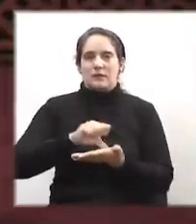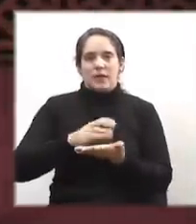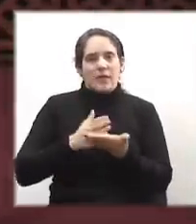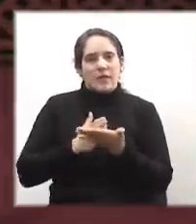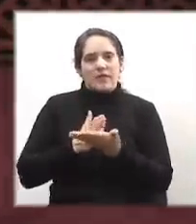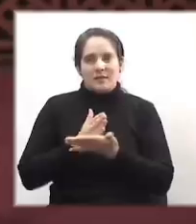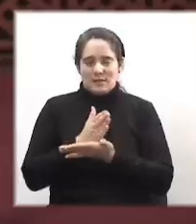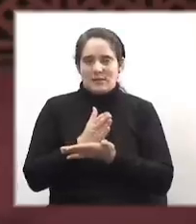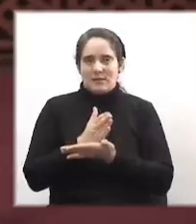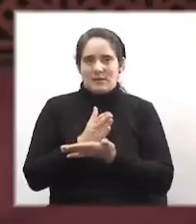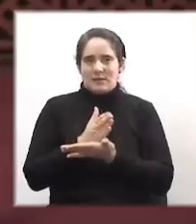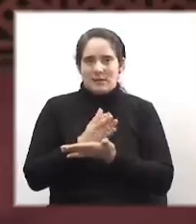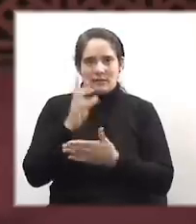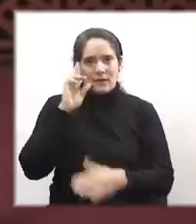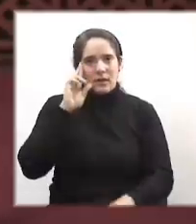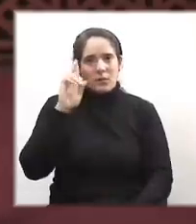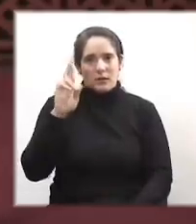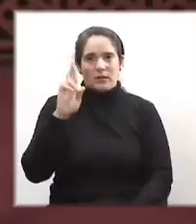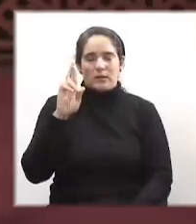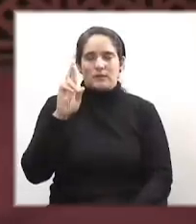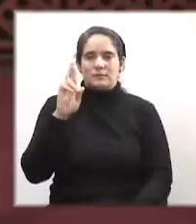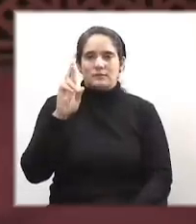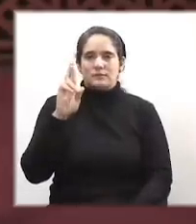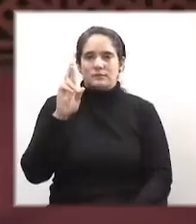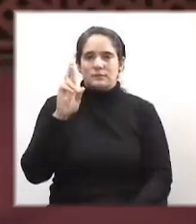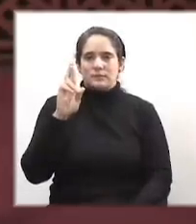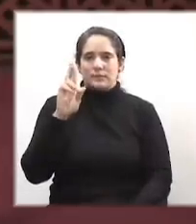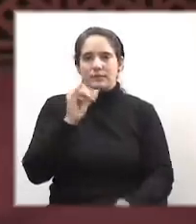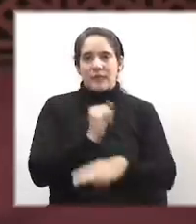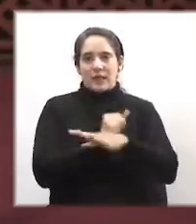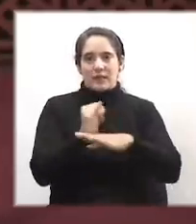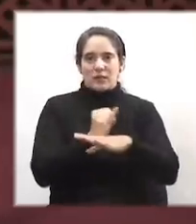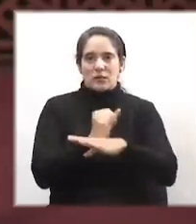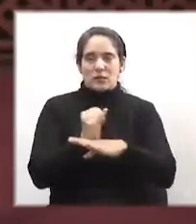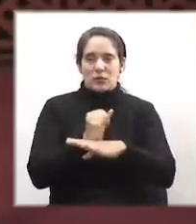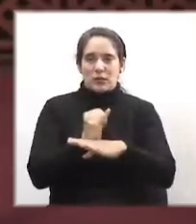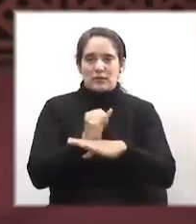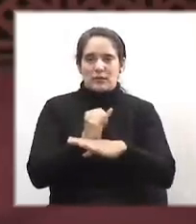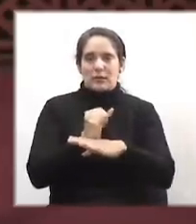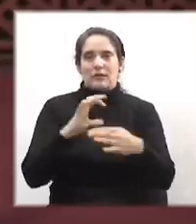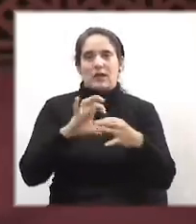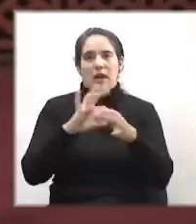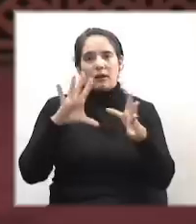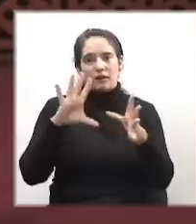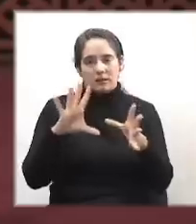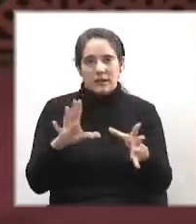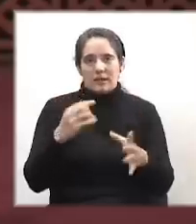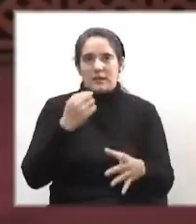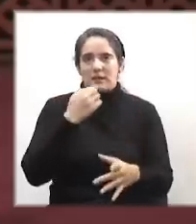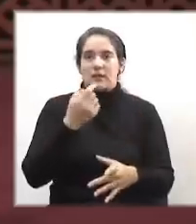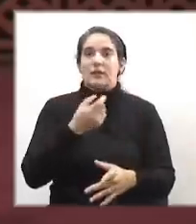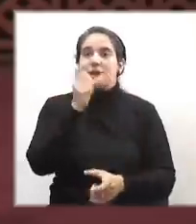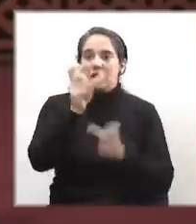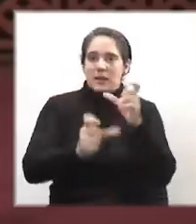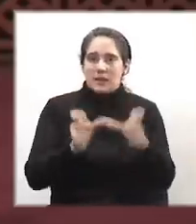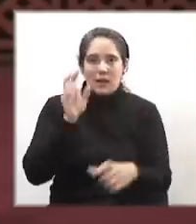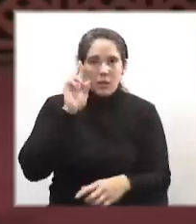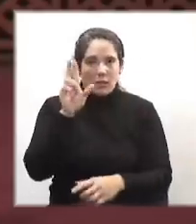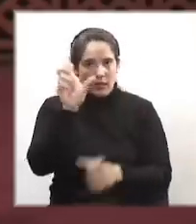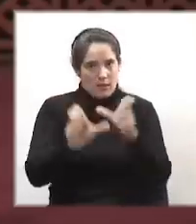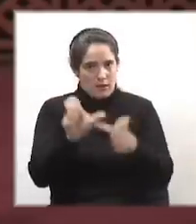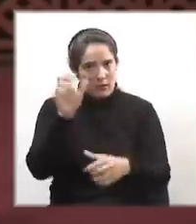que siempre se respeten las instituciones democráticas y los pronunciamientos populares